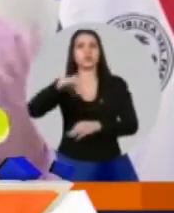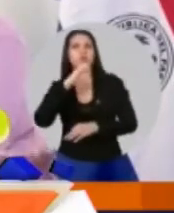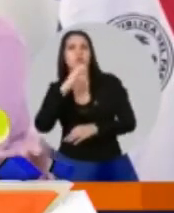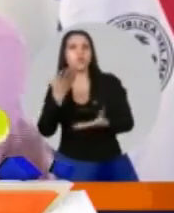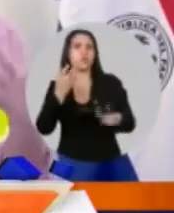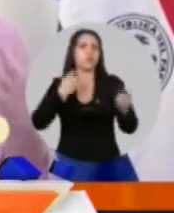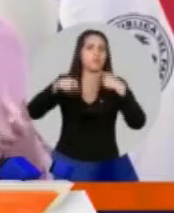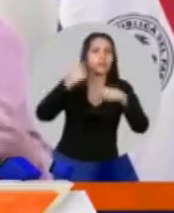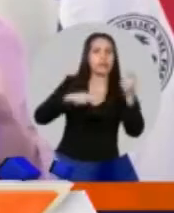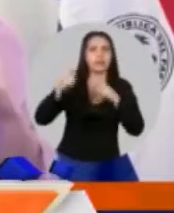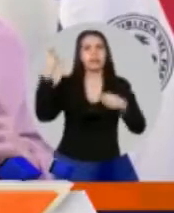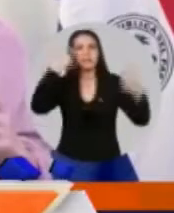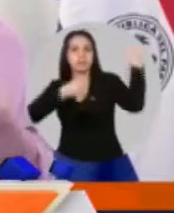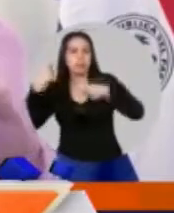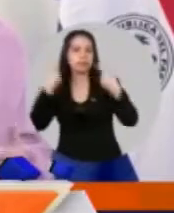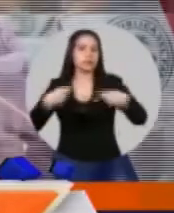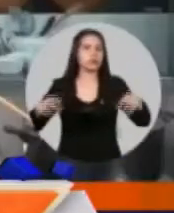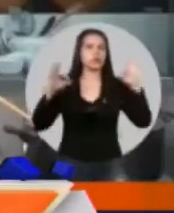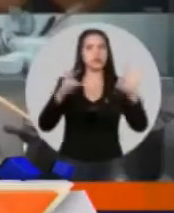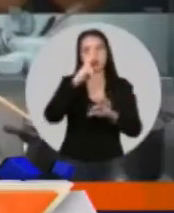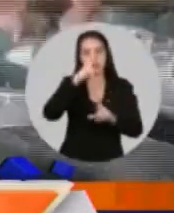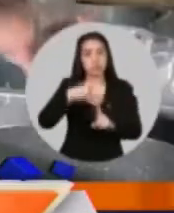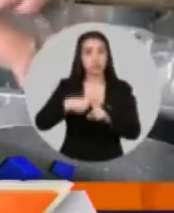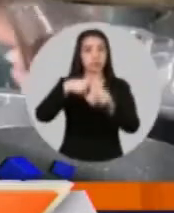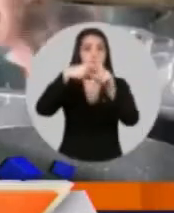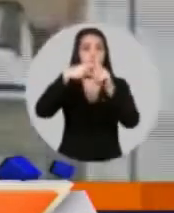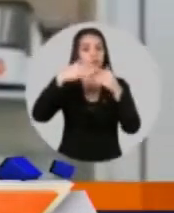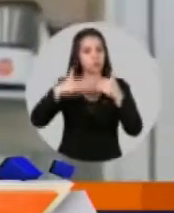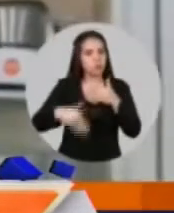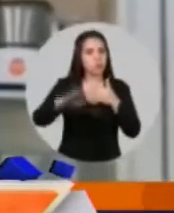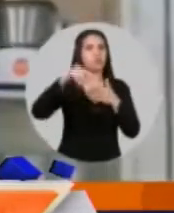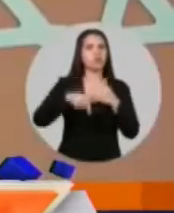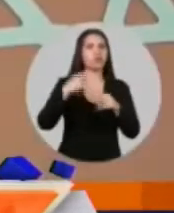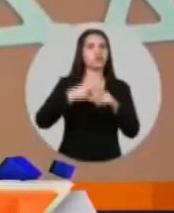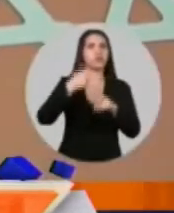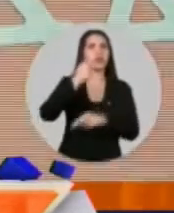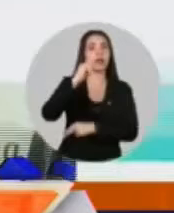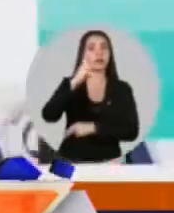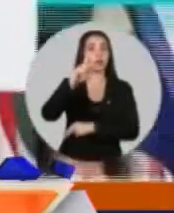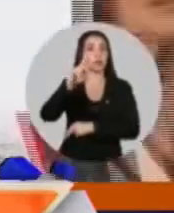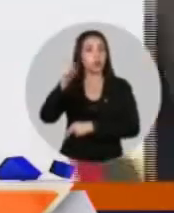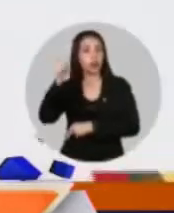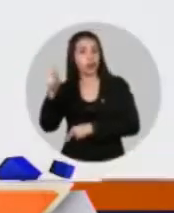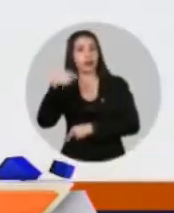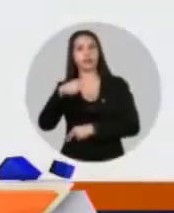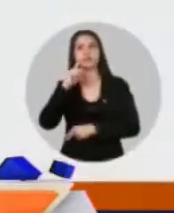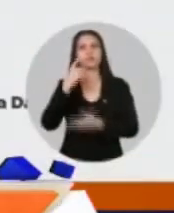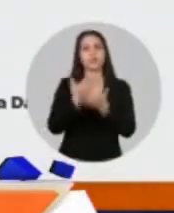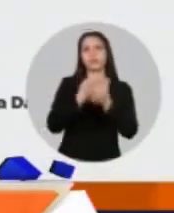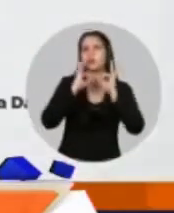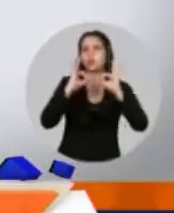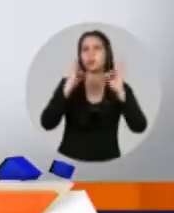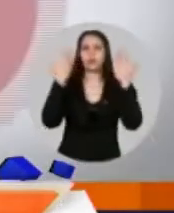¿cuál es tu política social? Y yo te digo, voy a tener un programa de televisión. La idea no está mal, no es mala quizás, pero es una